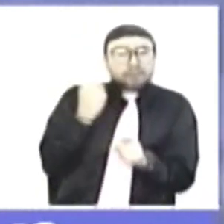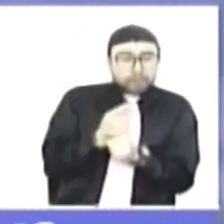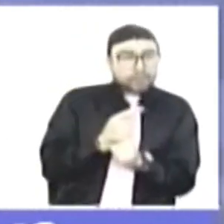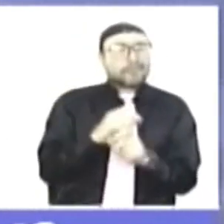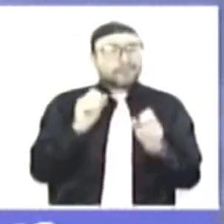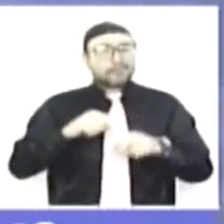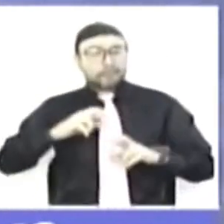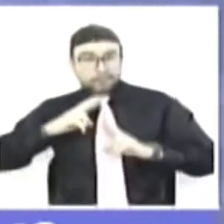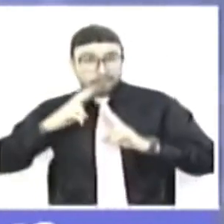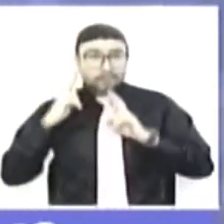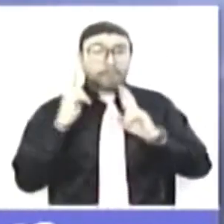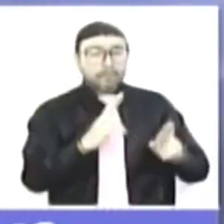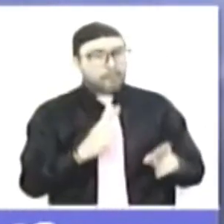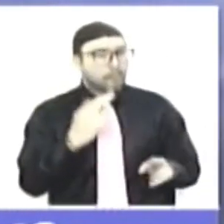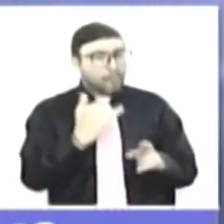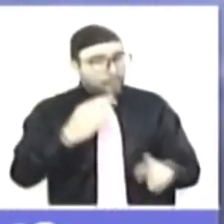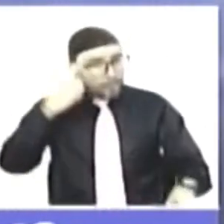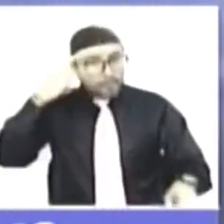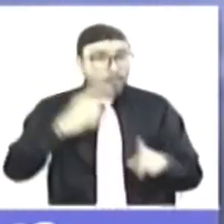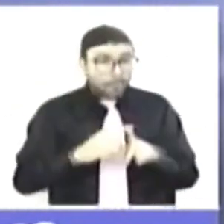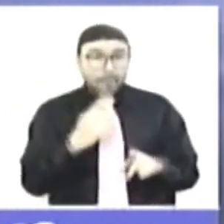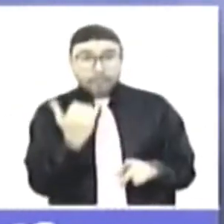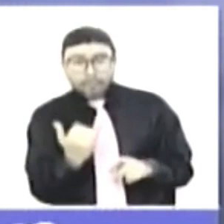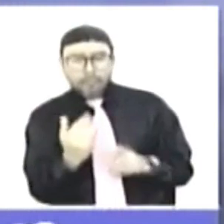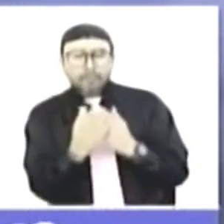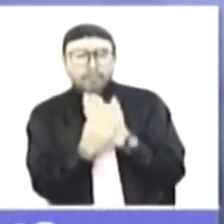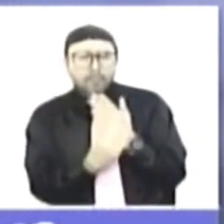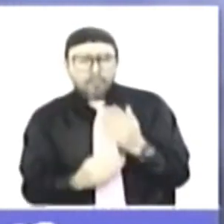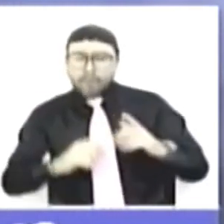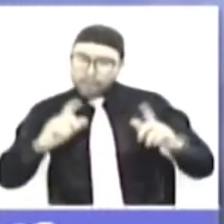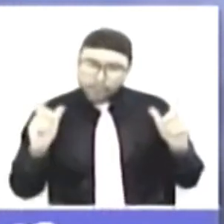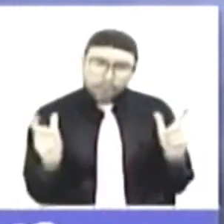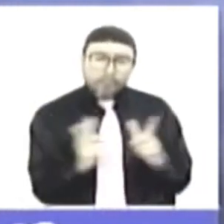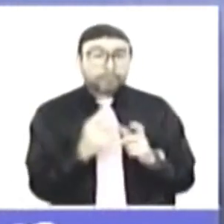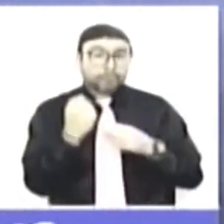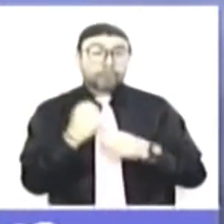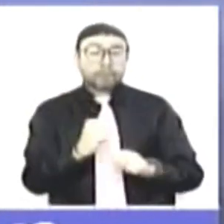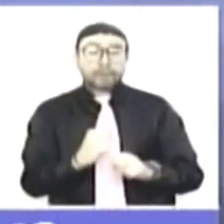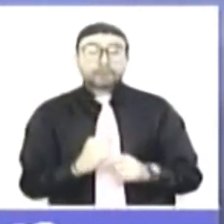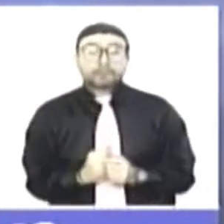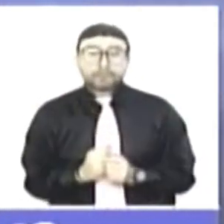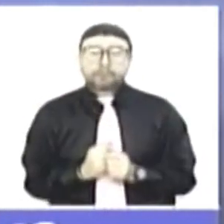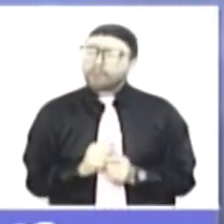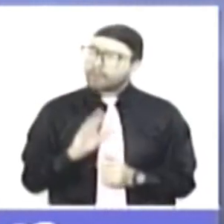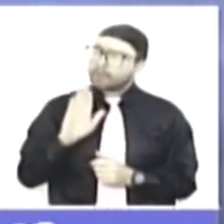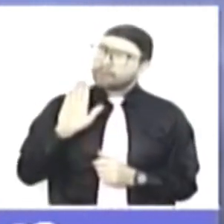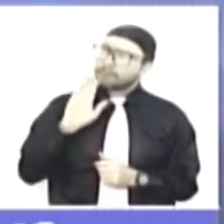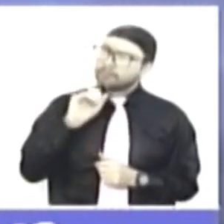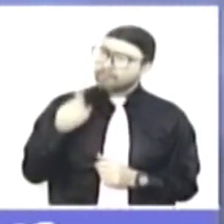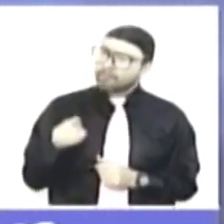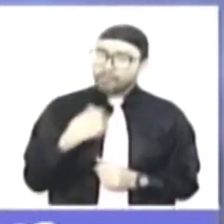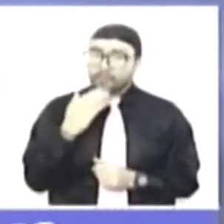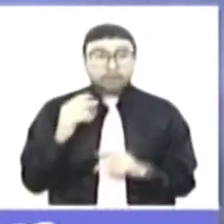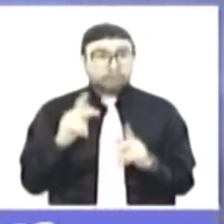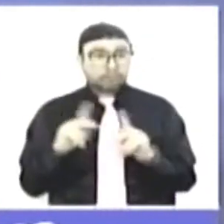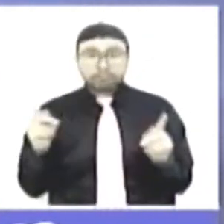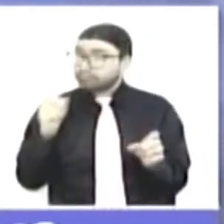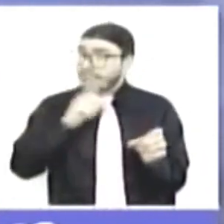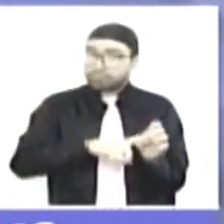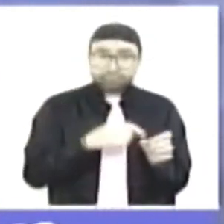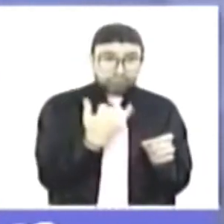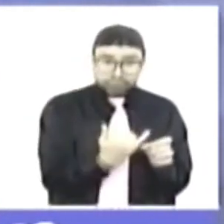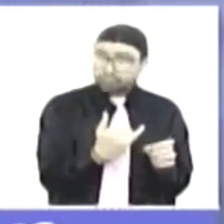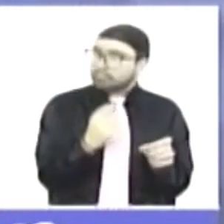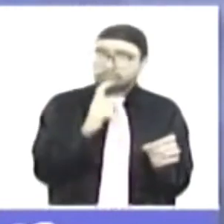efectivamente al reto de volver a reducir la pobreza después del costo. Bueno, doctor Daniel, a propósito, las personas que no están incluidas en estas